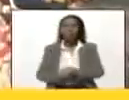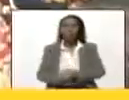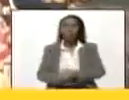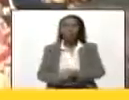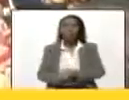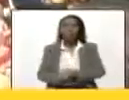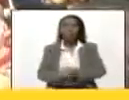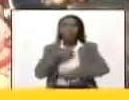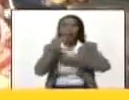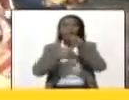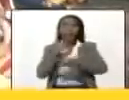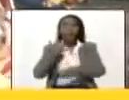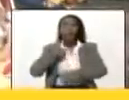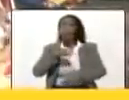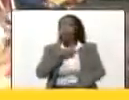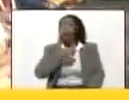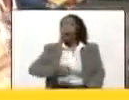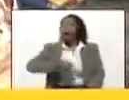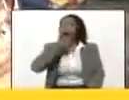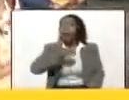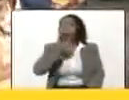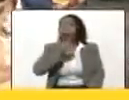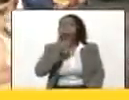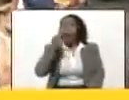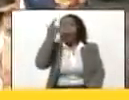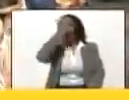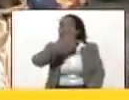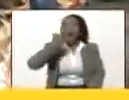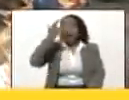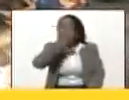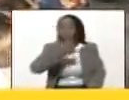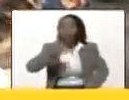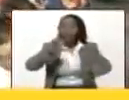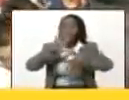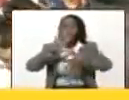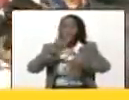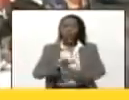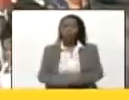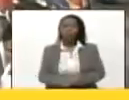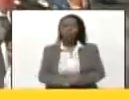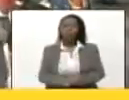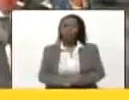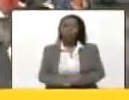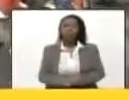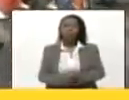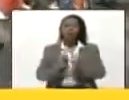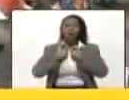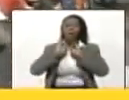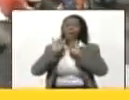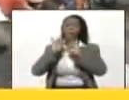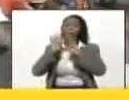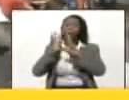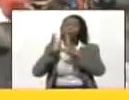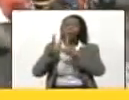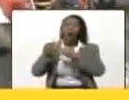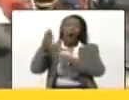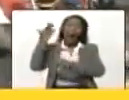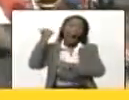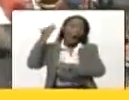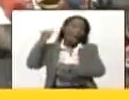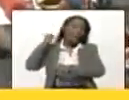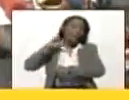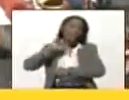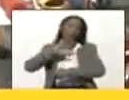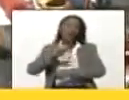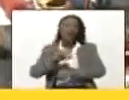que hace